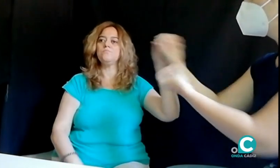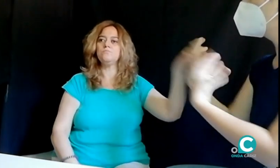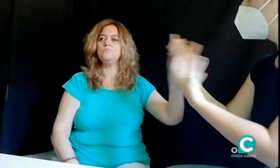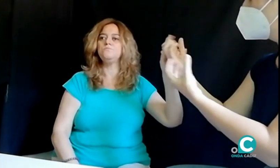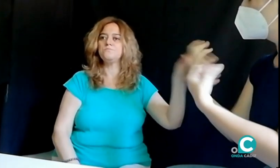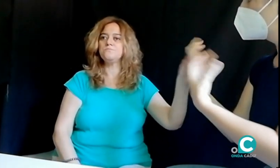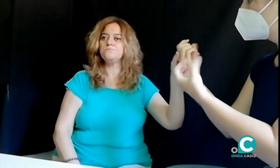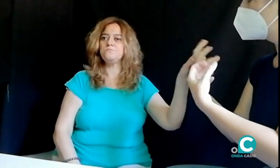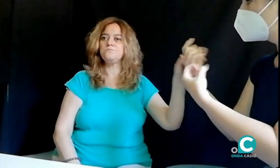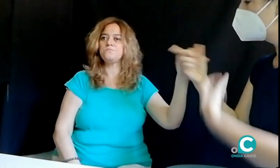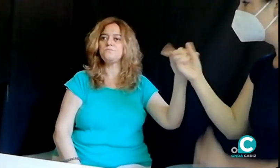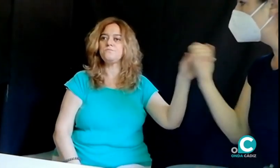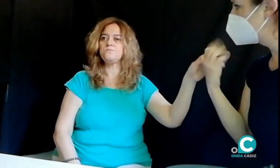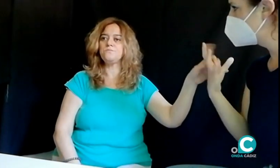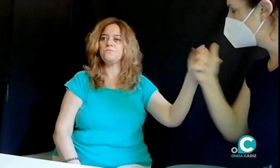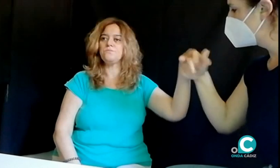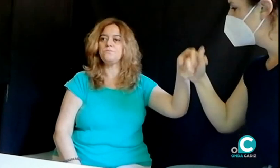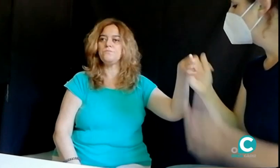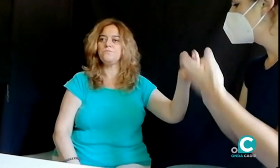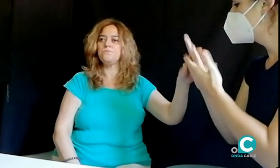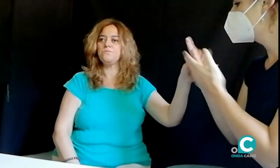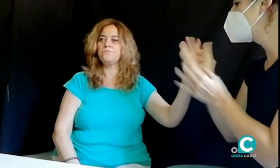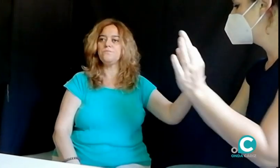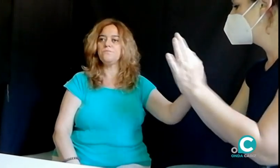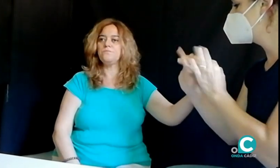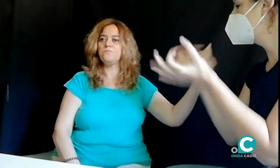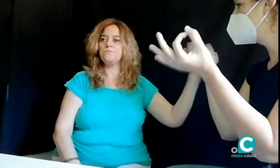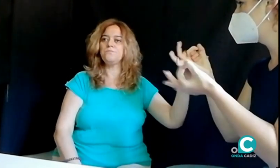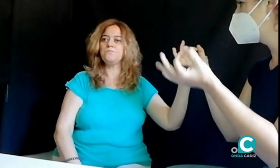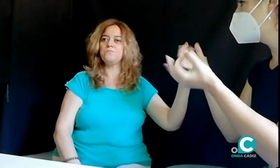realizarse en estos días en algunas ciudades de nuestra comunidad autónoma.